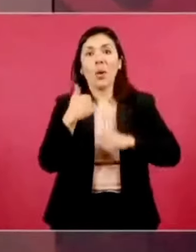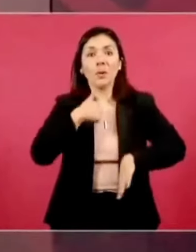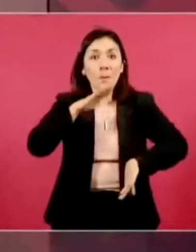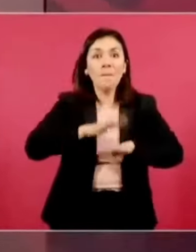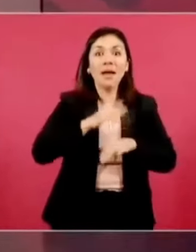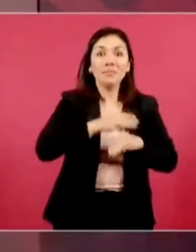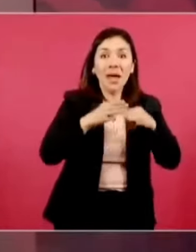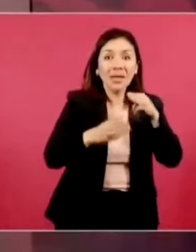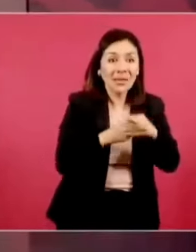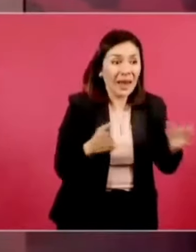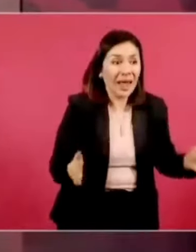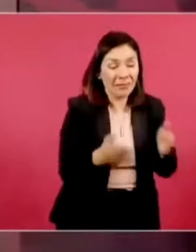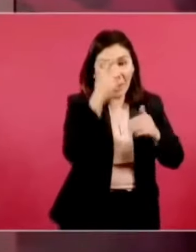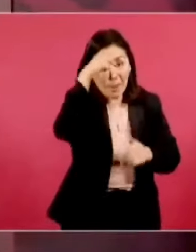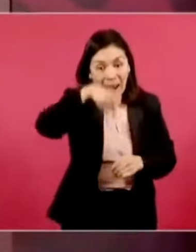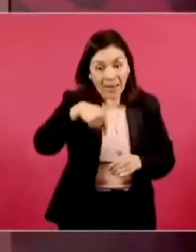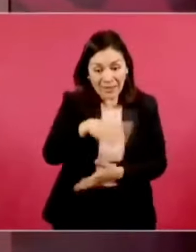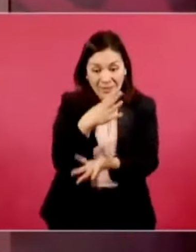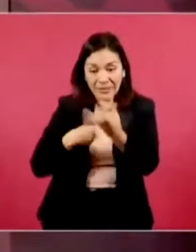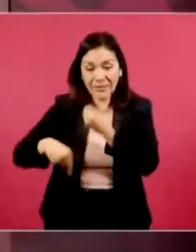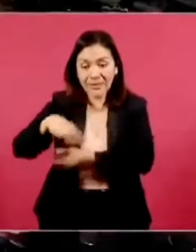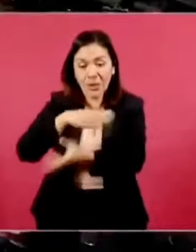para nuestro consumo interno.